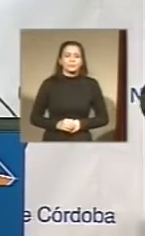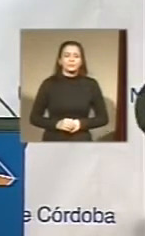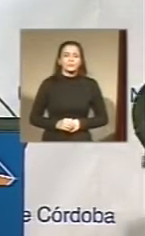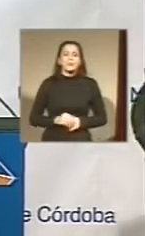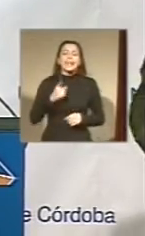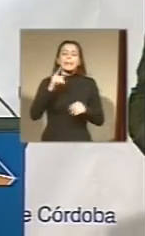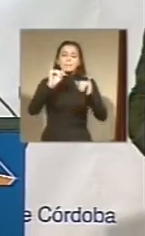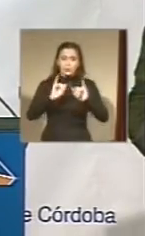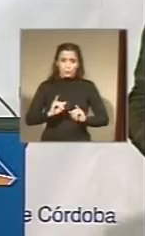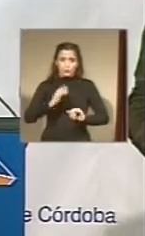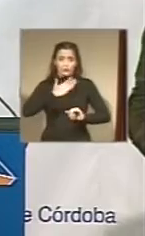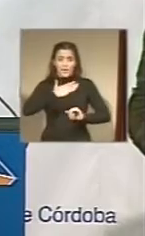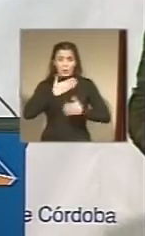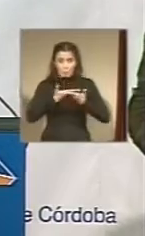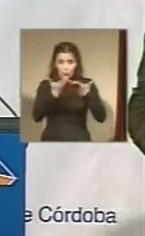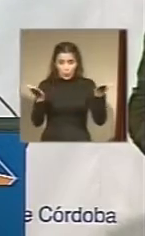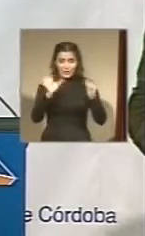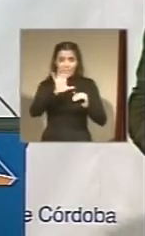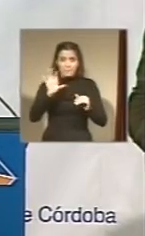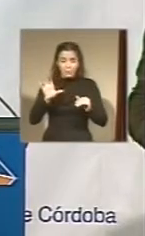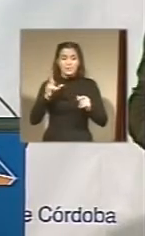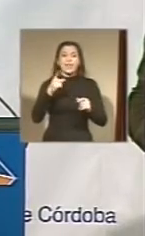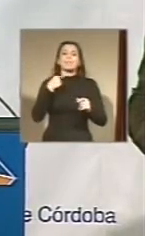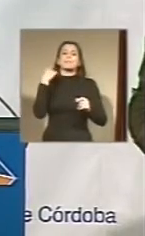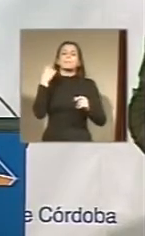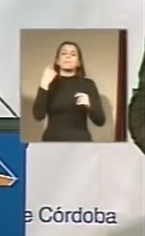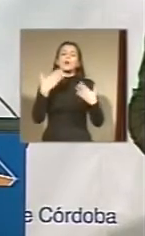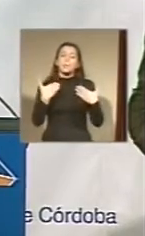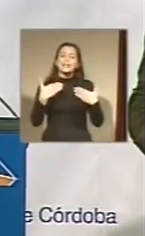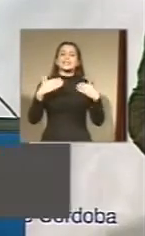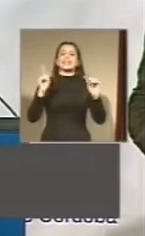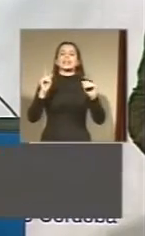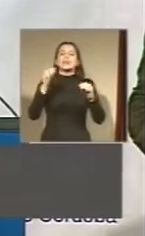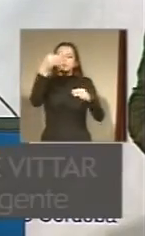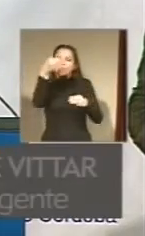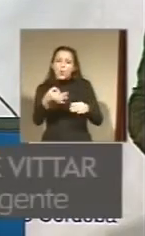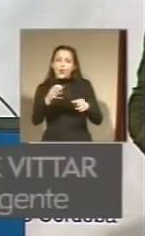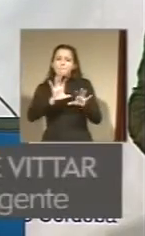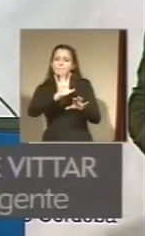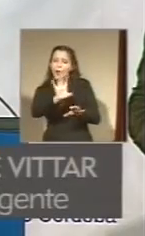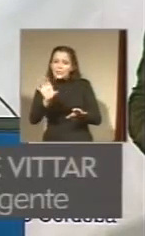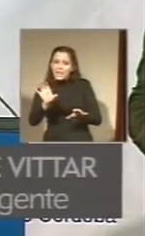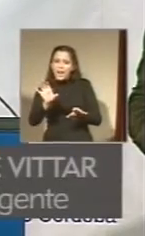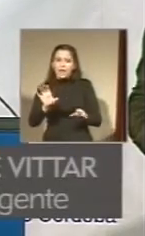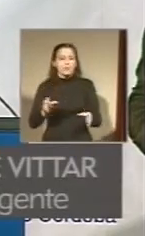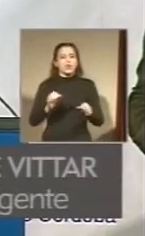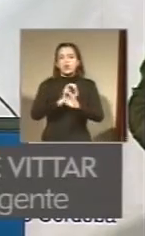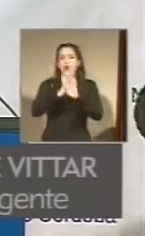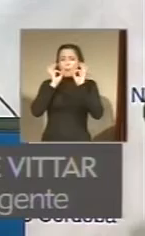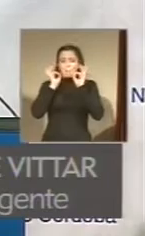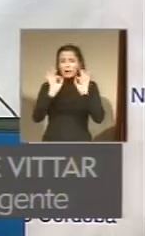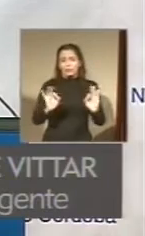pública de la provincia podemos hacerlo al seguro provincial en una forma total, absoluta, integrada